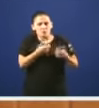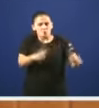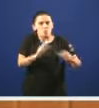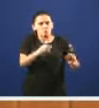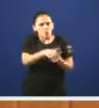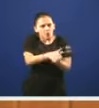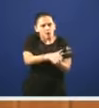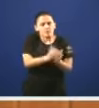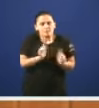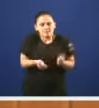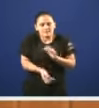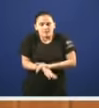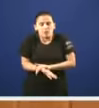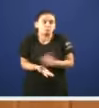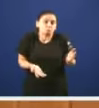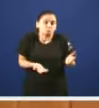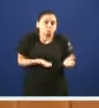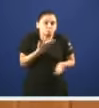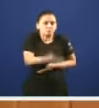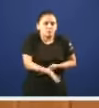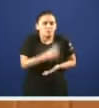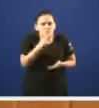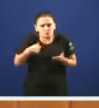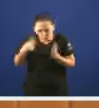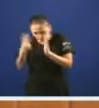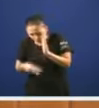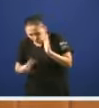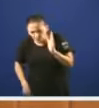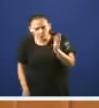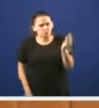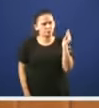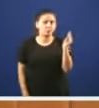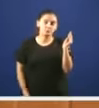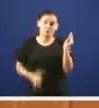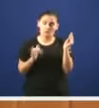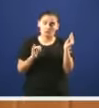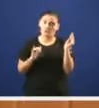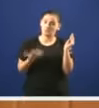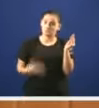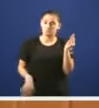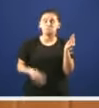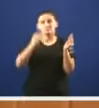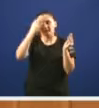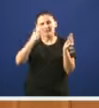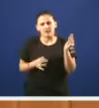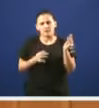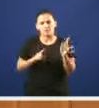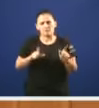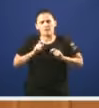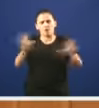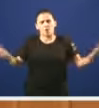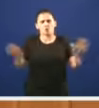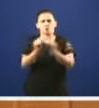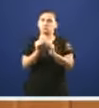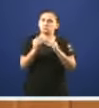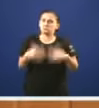súa Constitución que é a verdade que Melín atentamente estemos aquí e eu creo que arroxan conclusións